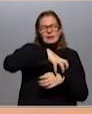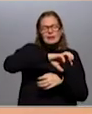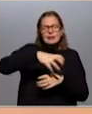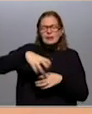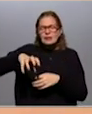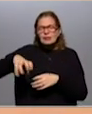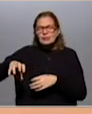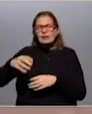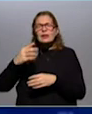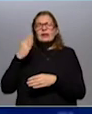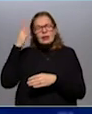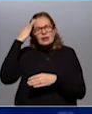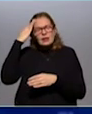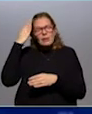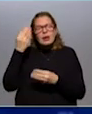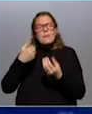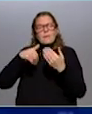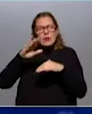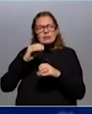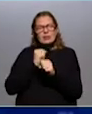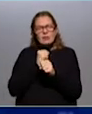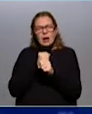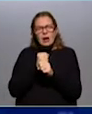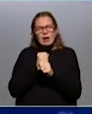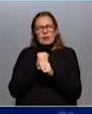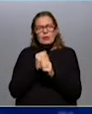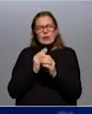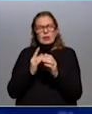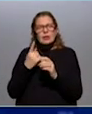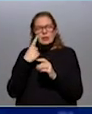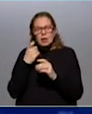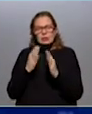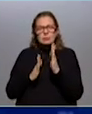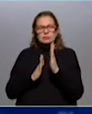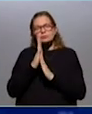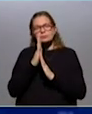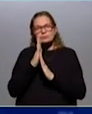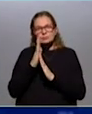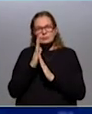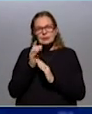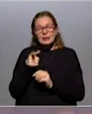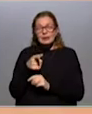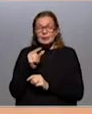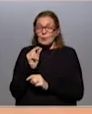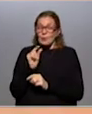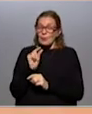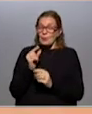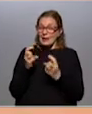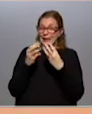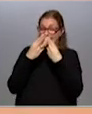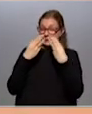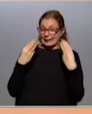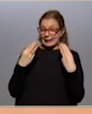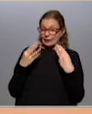sabe que hay mayor actividad o se nota ese leve repunte? Ahí es un poco bastante generalizado en